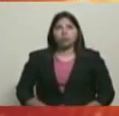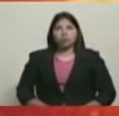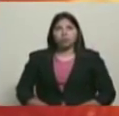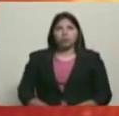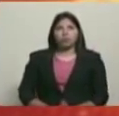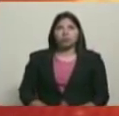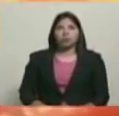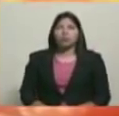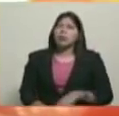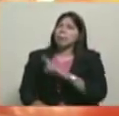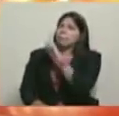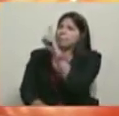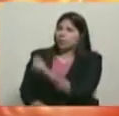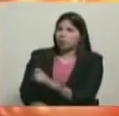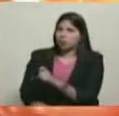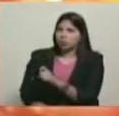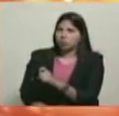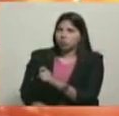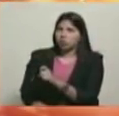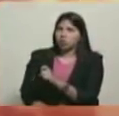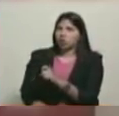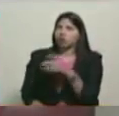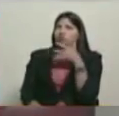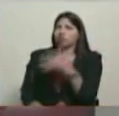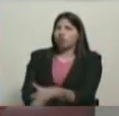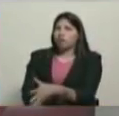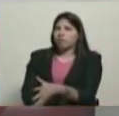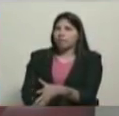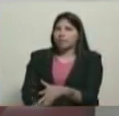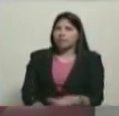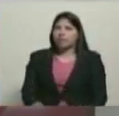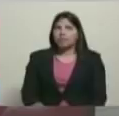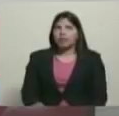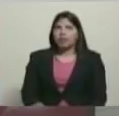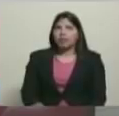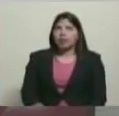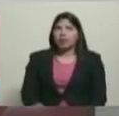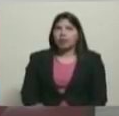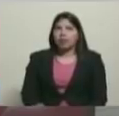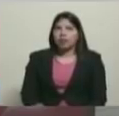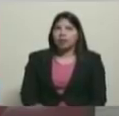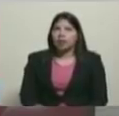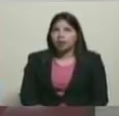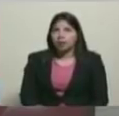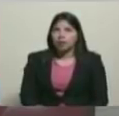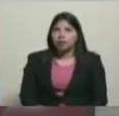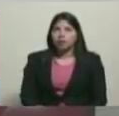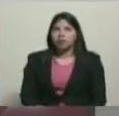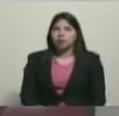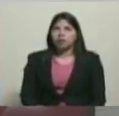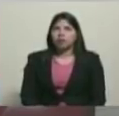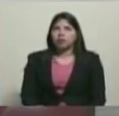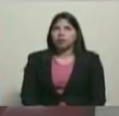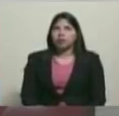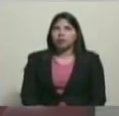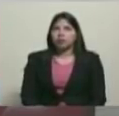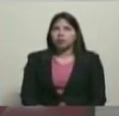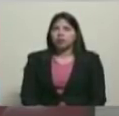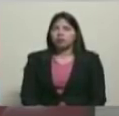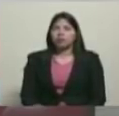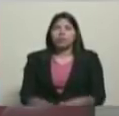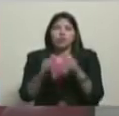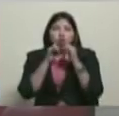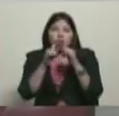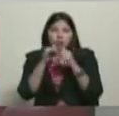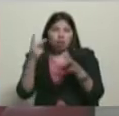Constituyente, una pregunta también en cuanto a esta manipulación que suele darse desde el punto de vista mediático. ¿Por